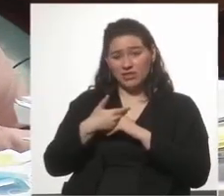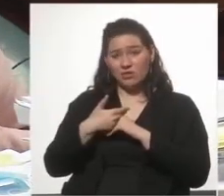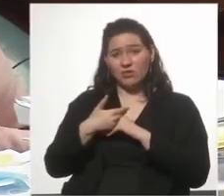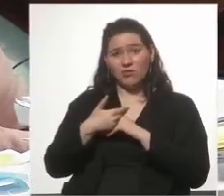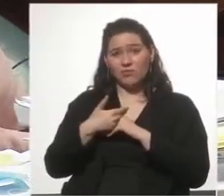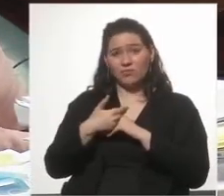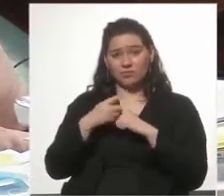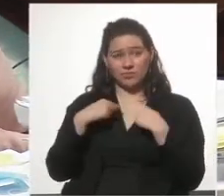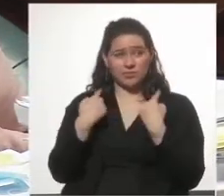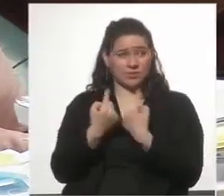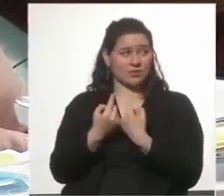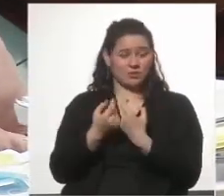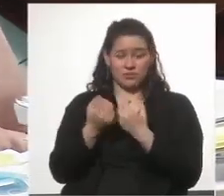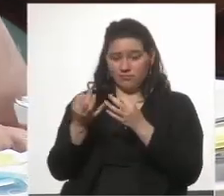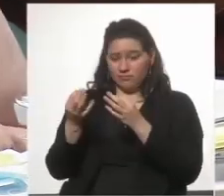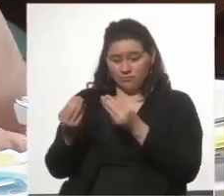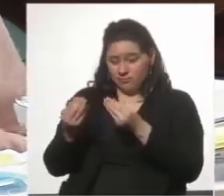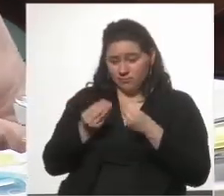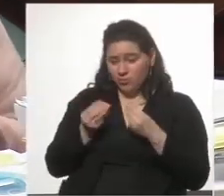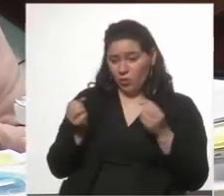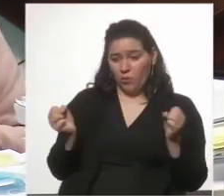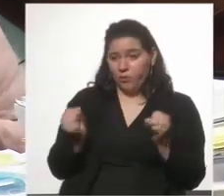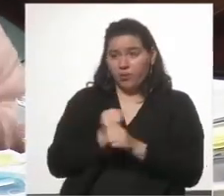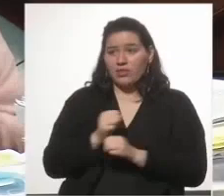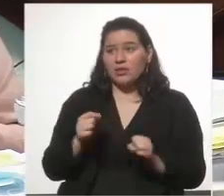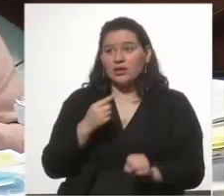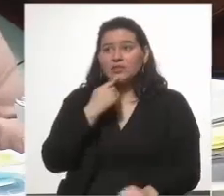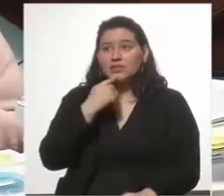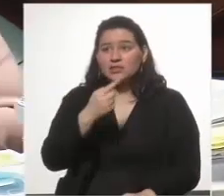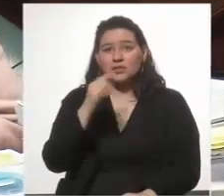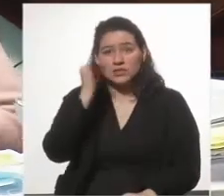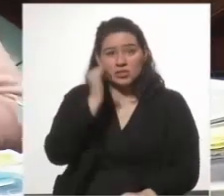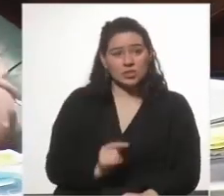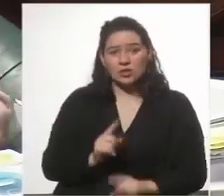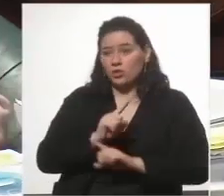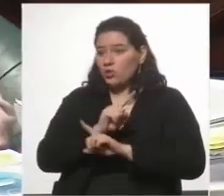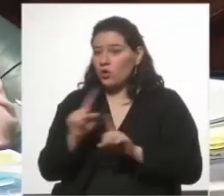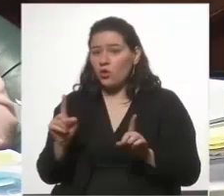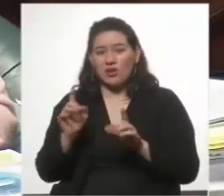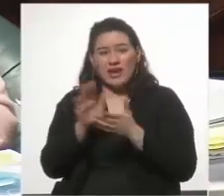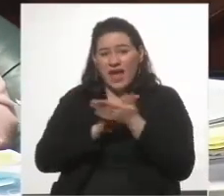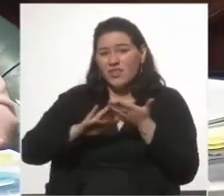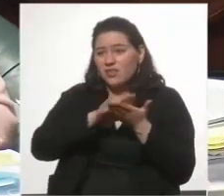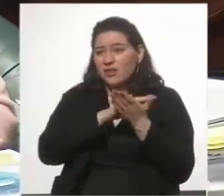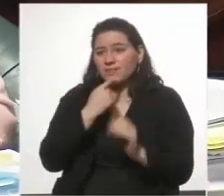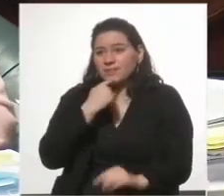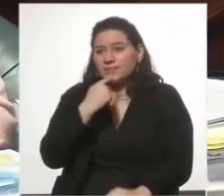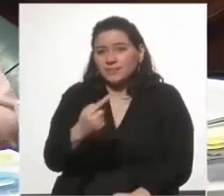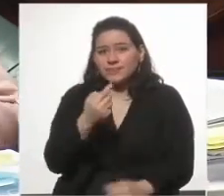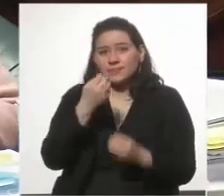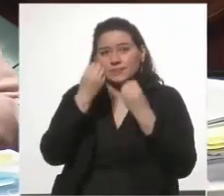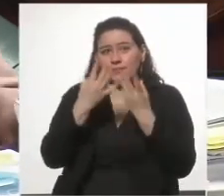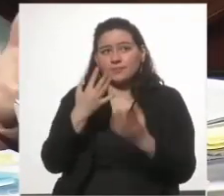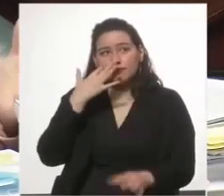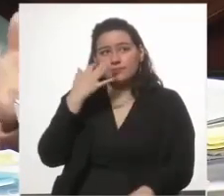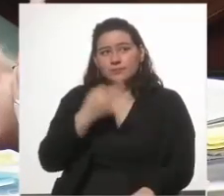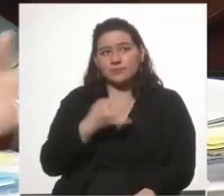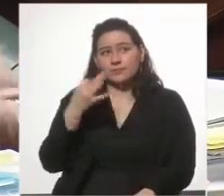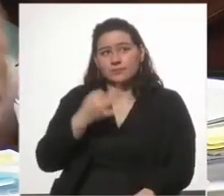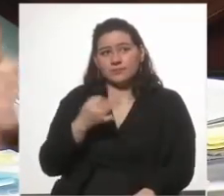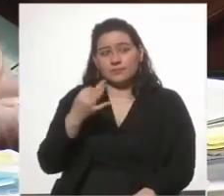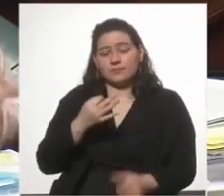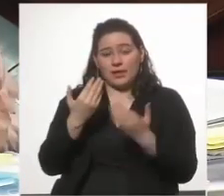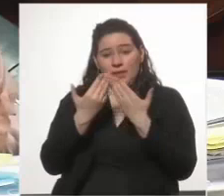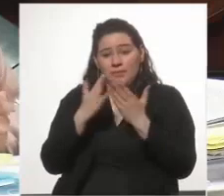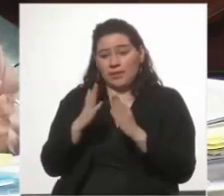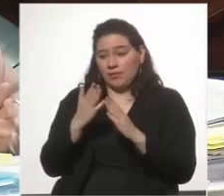que era lo que nos había llegado, no podíamos decir ni sí, ni no, ni ni. Porque la verdad que no nos decía, empezamos